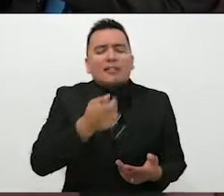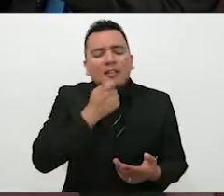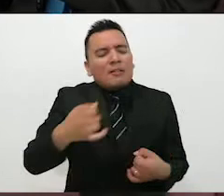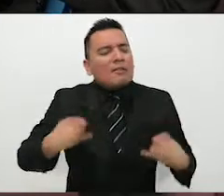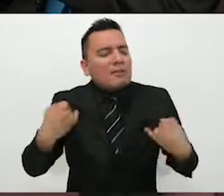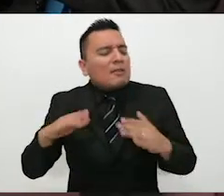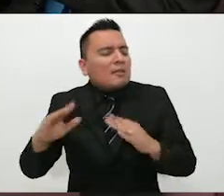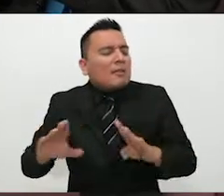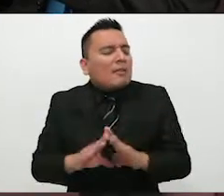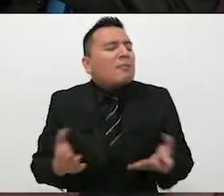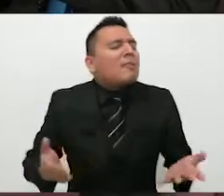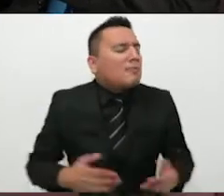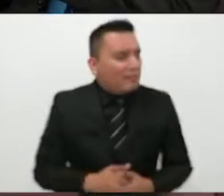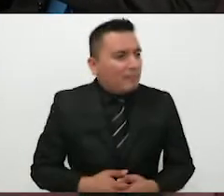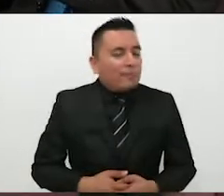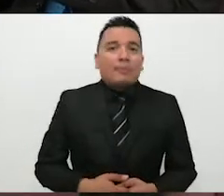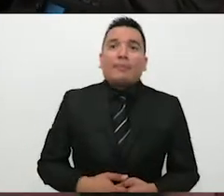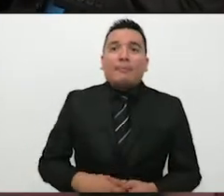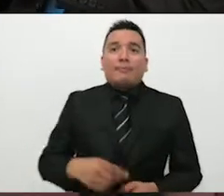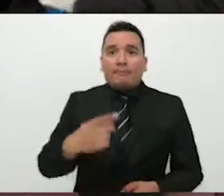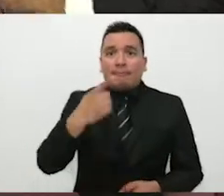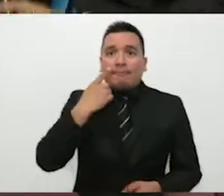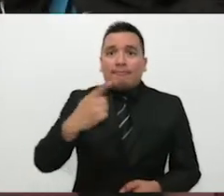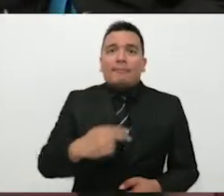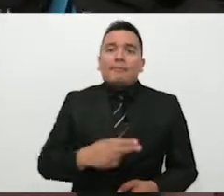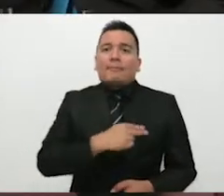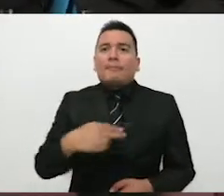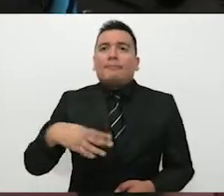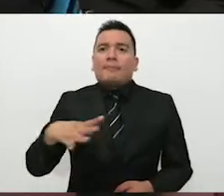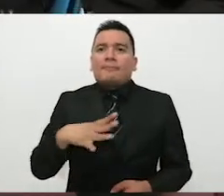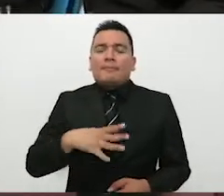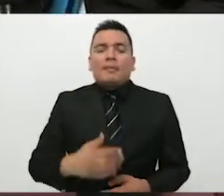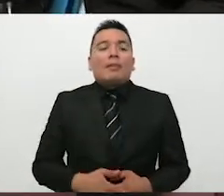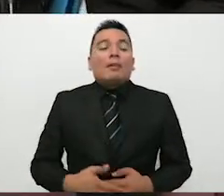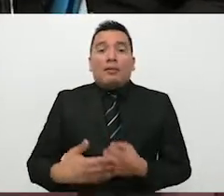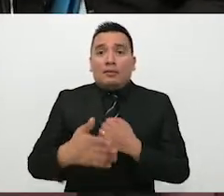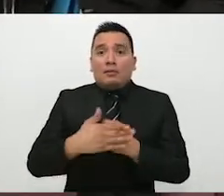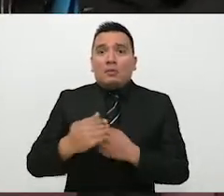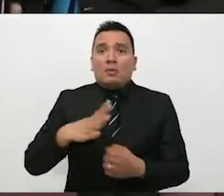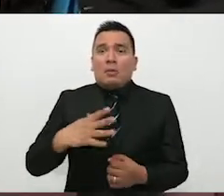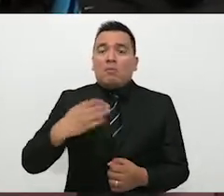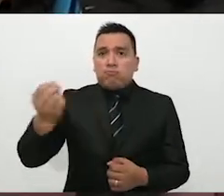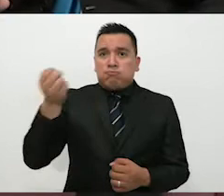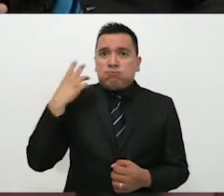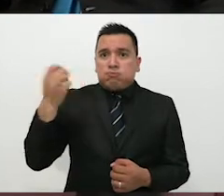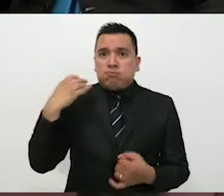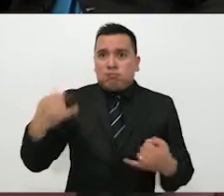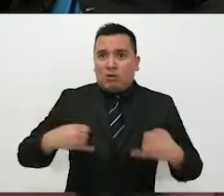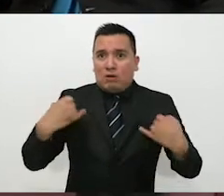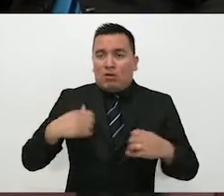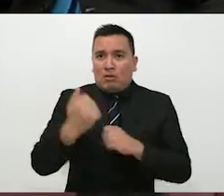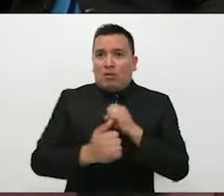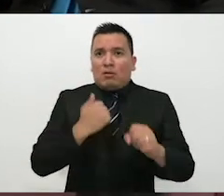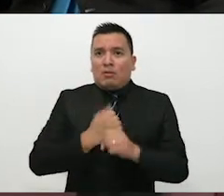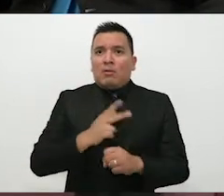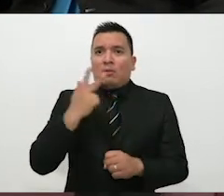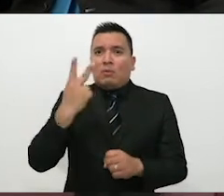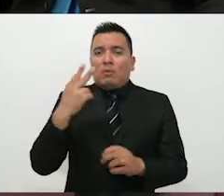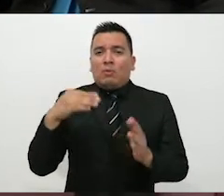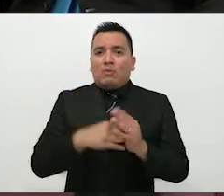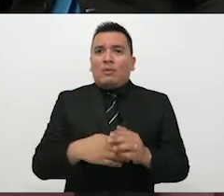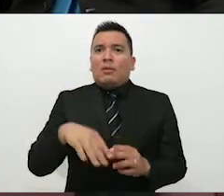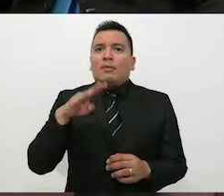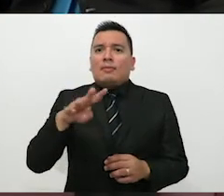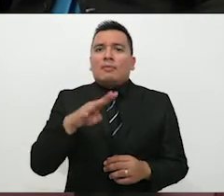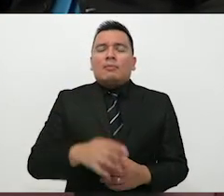en el Instituto Electoral. Claro que sí. Mira, ahorita lo que tenemos en puerta es el Parlamento Juvenil 2019. Este es un